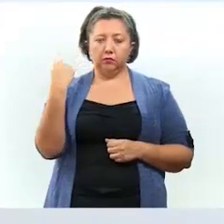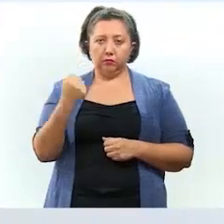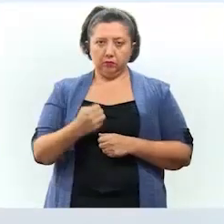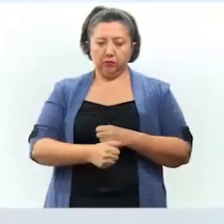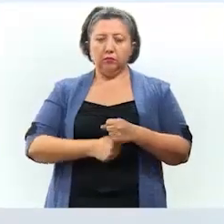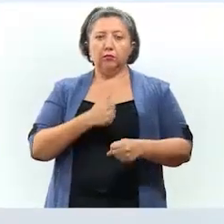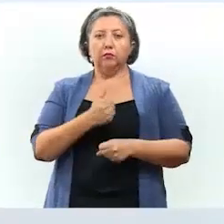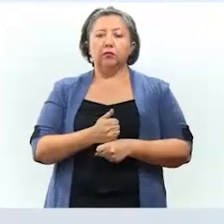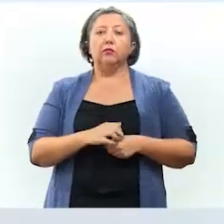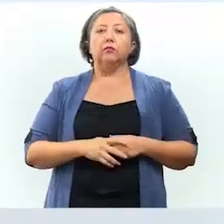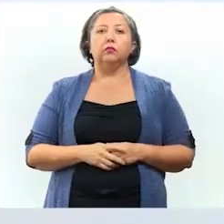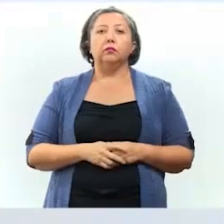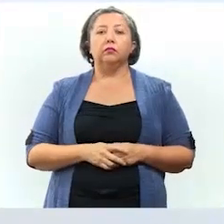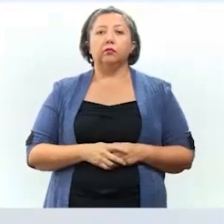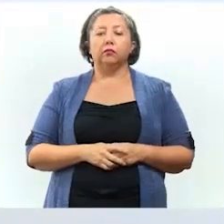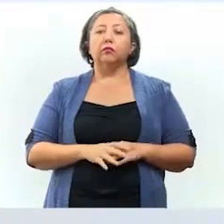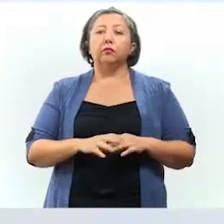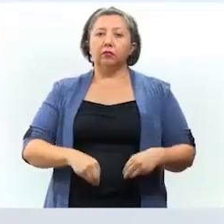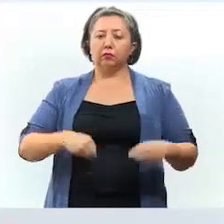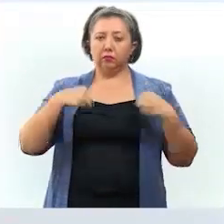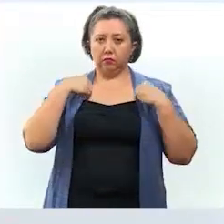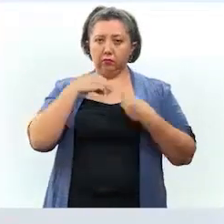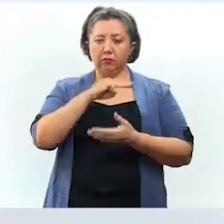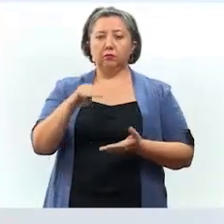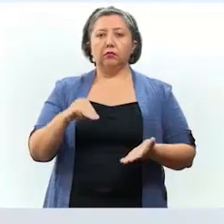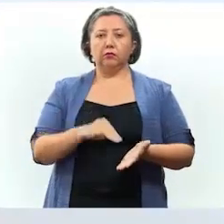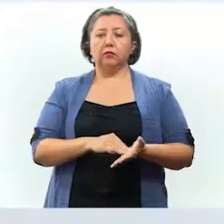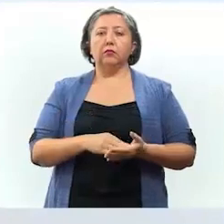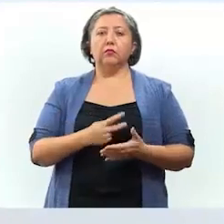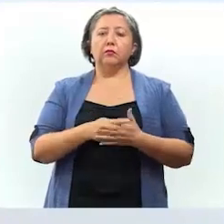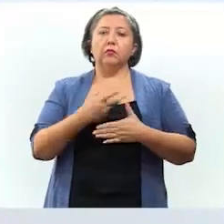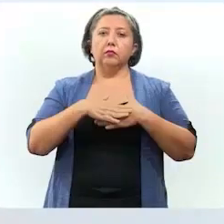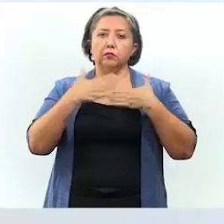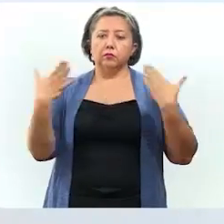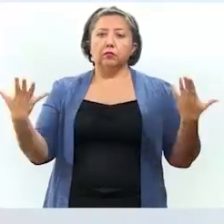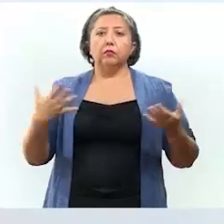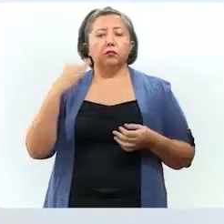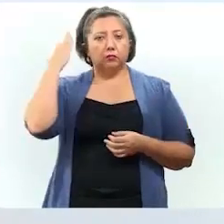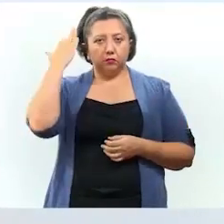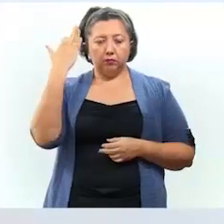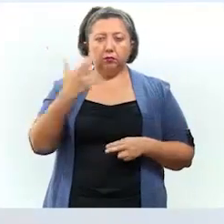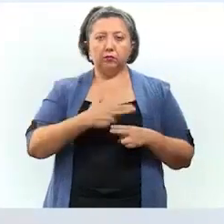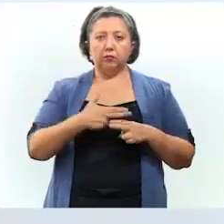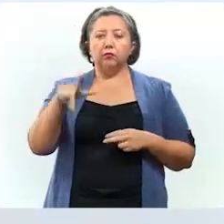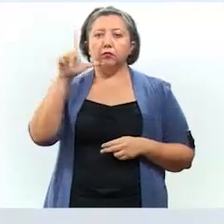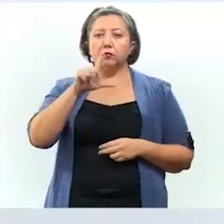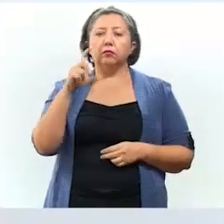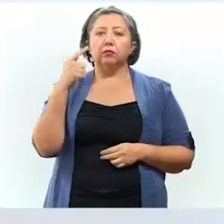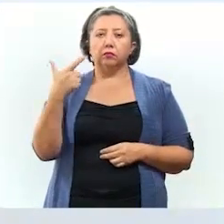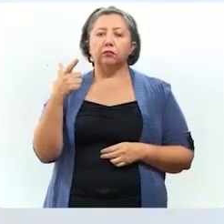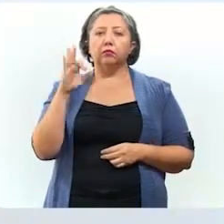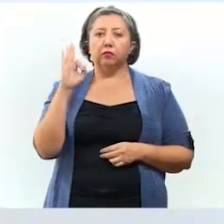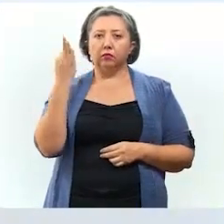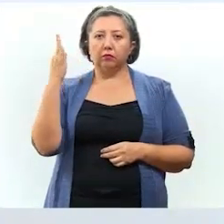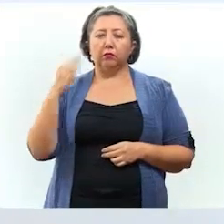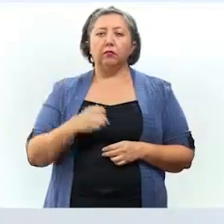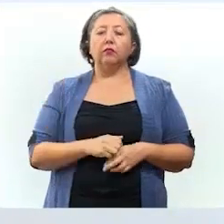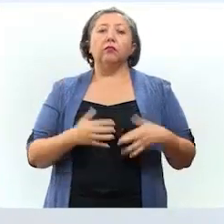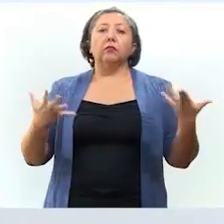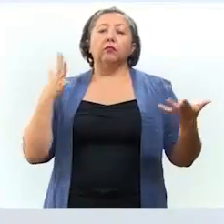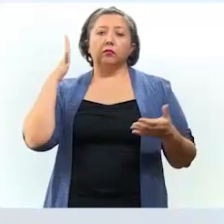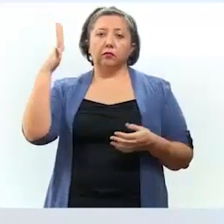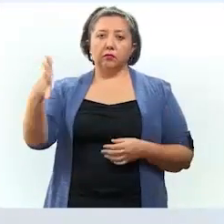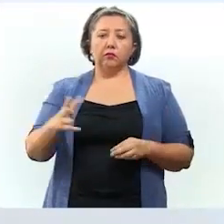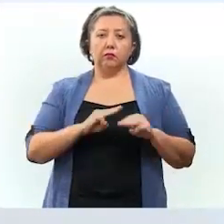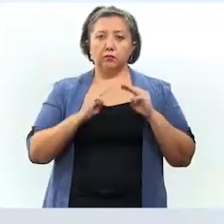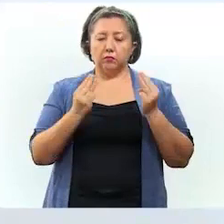a 59 años de edad que viven en Mérida, proceso que se prolongará hasta el lunes 7 de febrero y se llevará